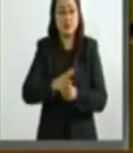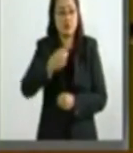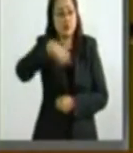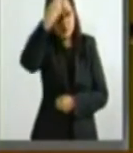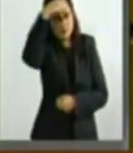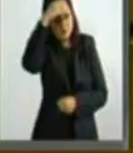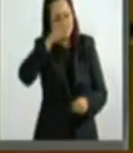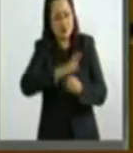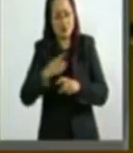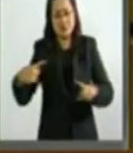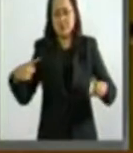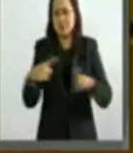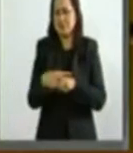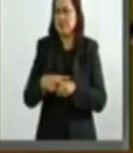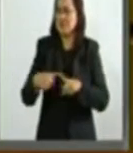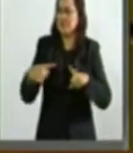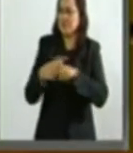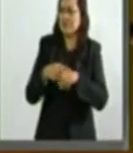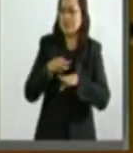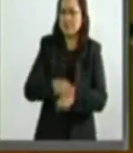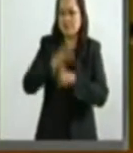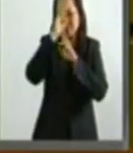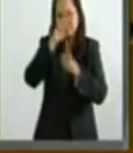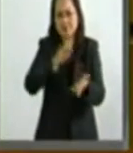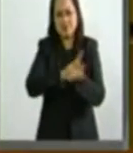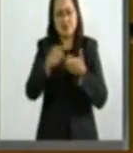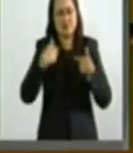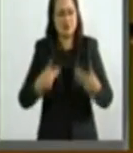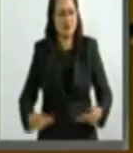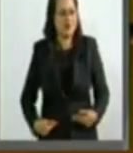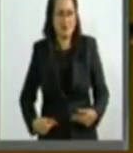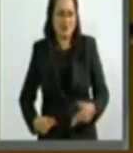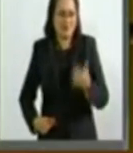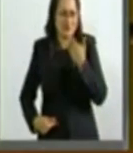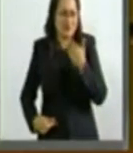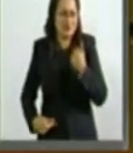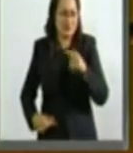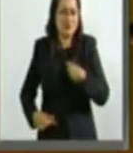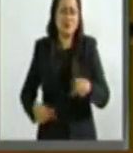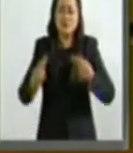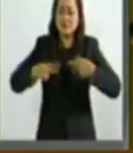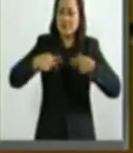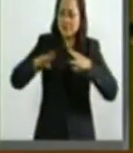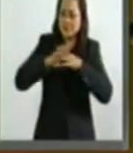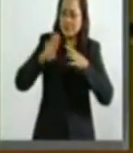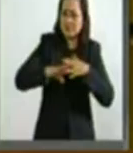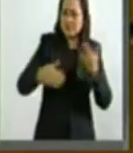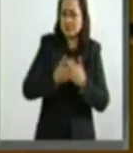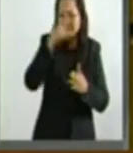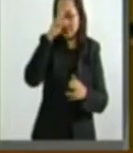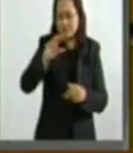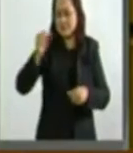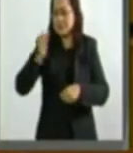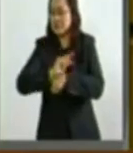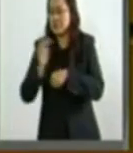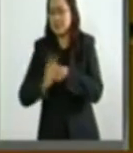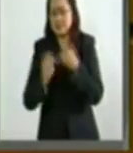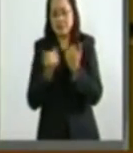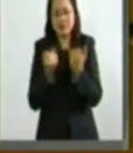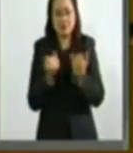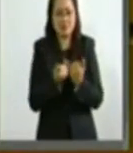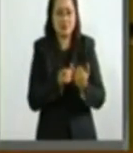son contrarias al respeto de los derechos humanos de los migrantes mexicanos y extranjeros.